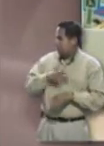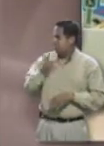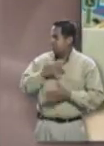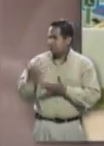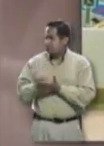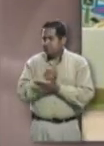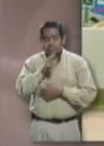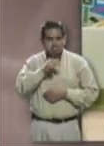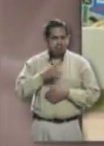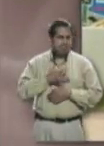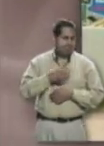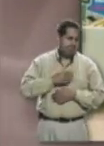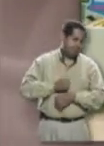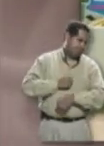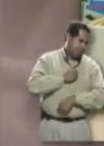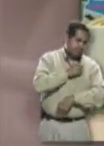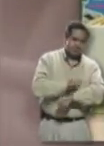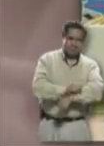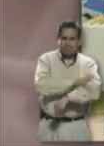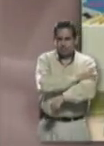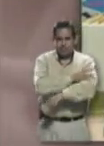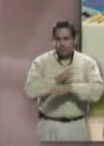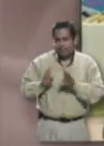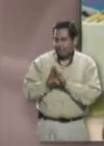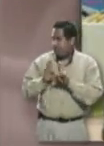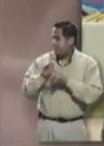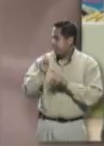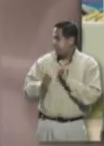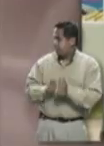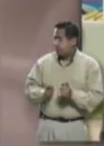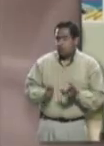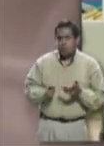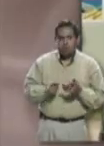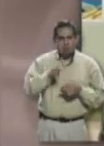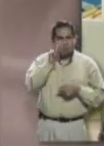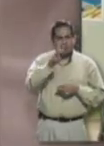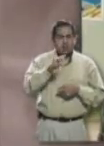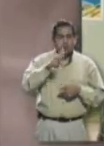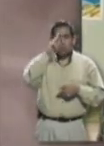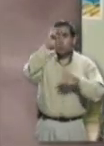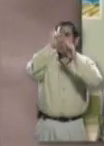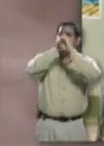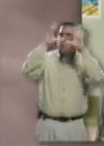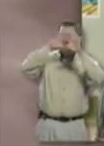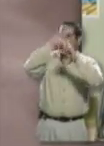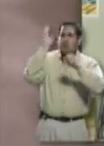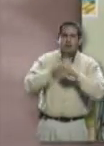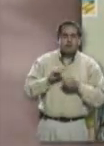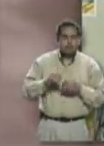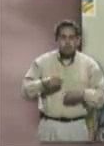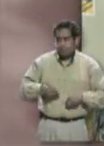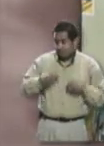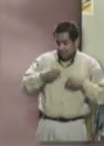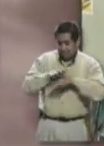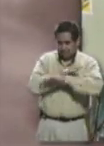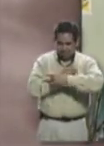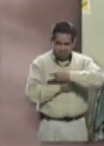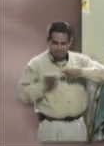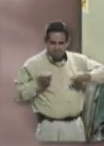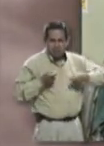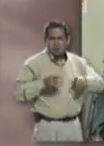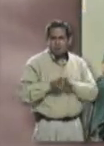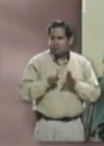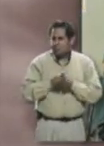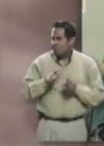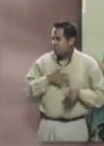Pedro, ¿qué sientes? Pues siendo una emoción. Siendo una emoción porque es, ahora sí, un sueño para mí. ¿Cambió tu vida? ¿La gente